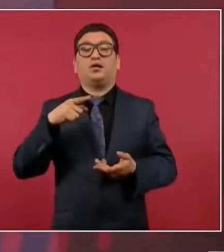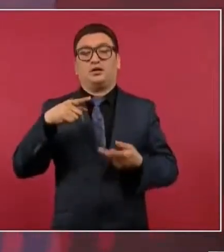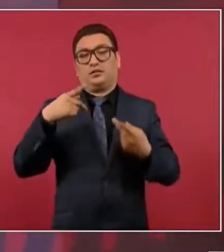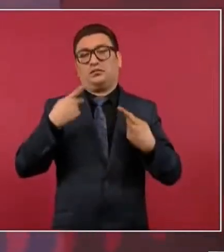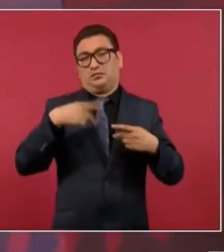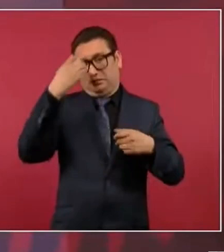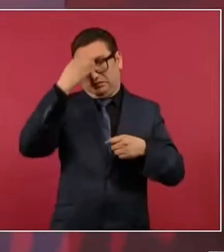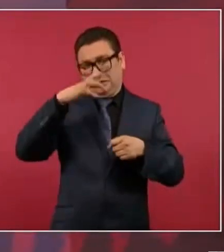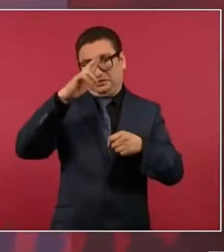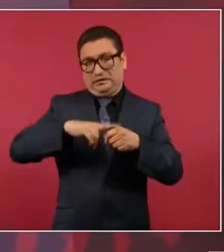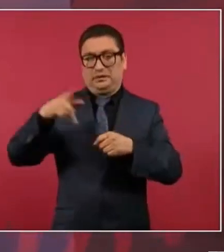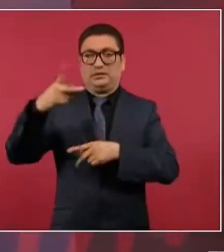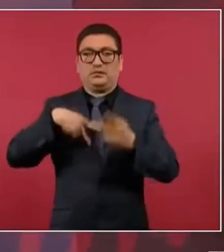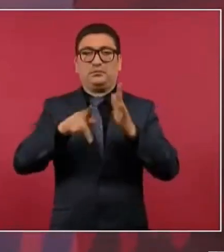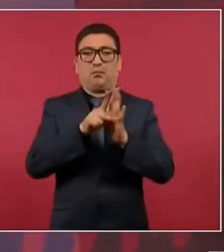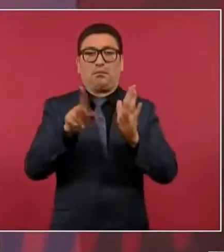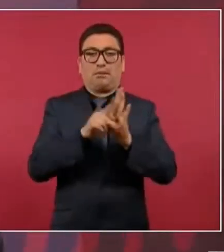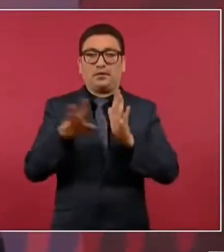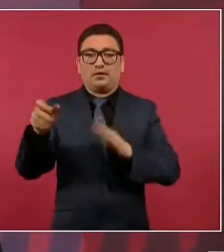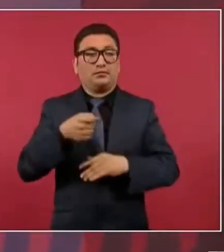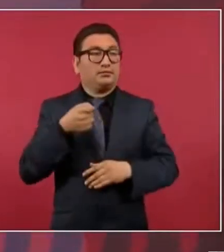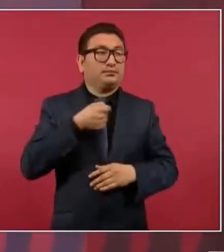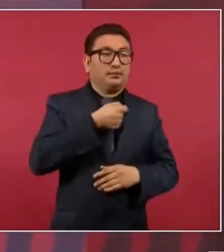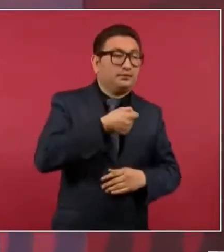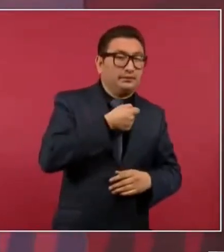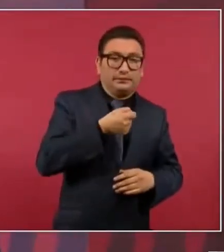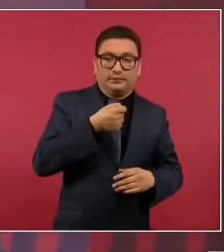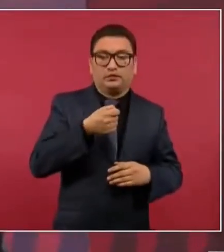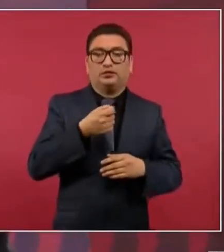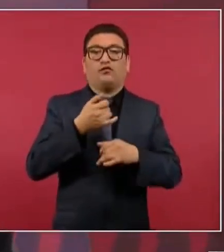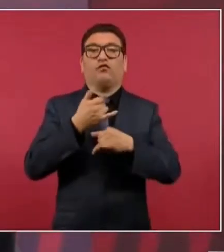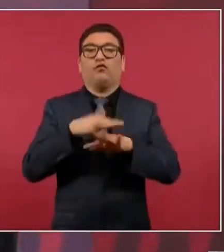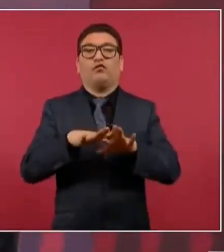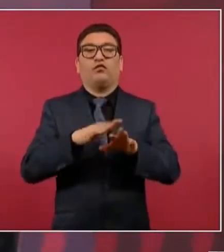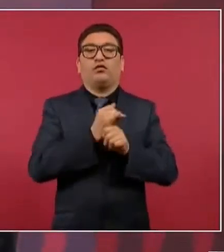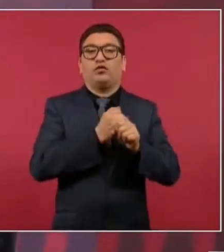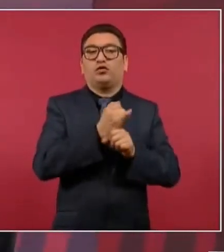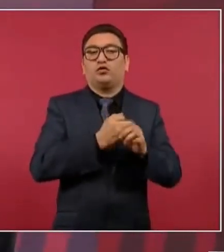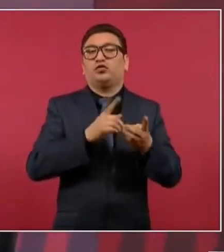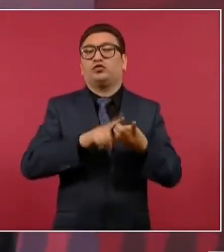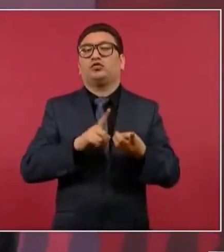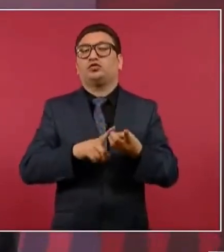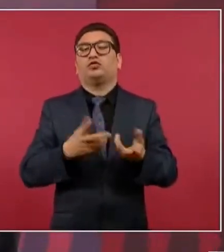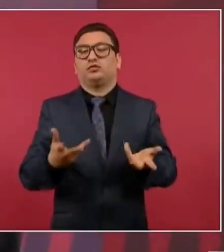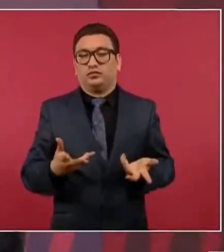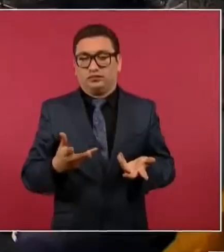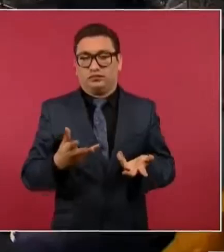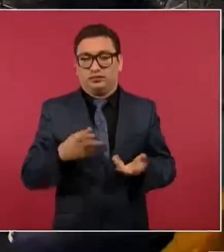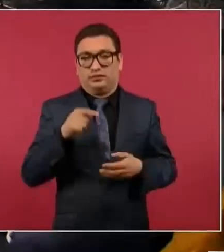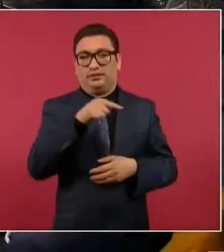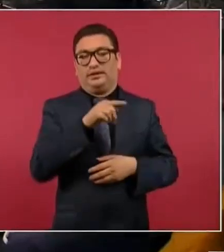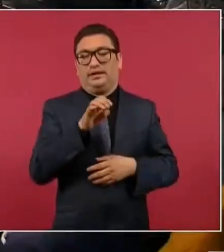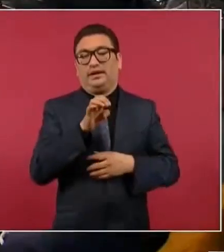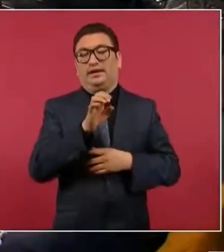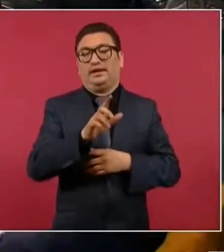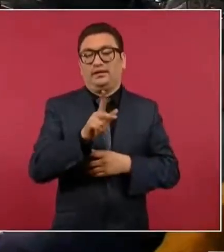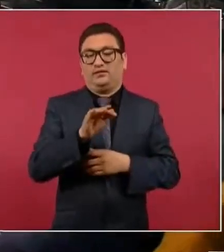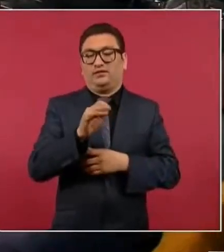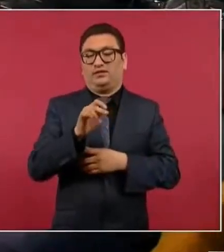extranjeros pues teniendo como fuente al financiero